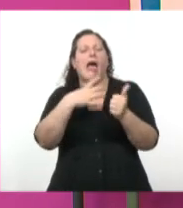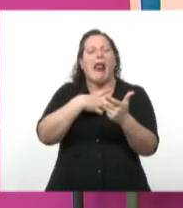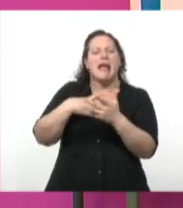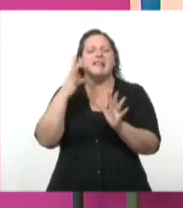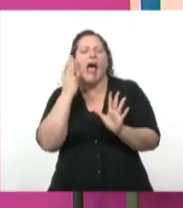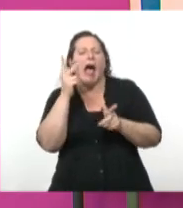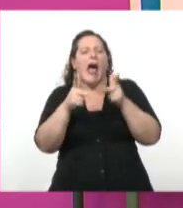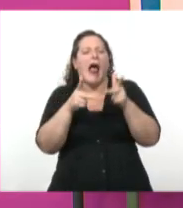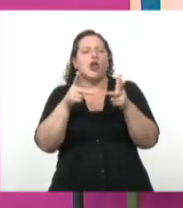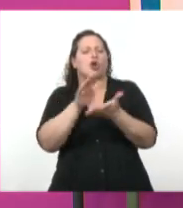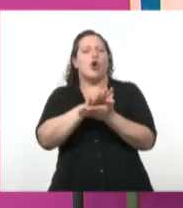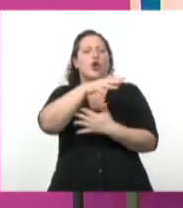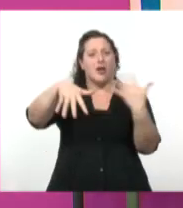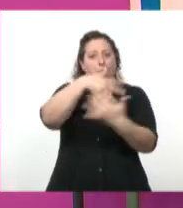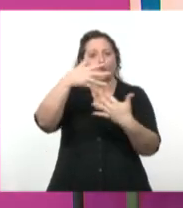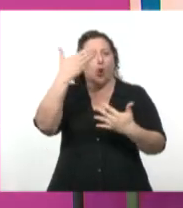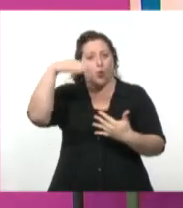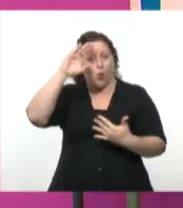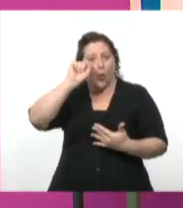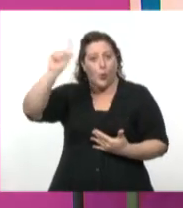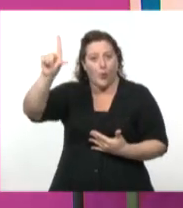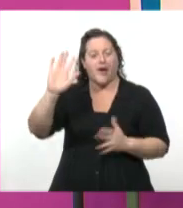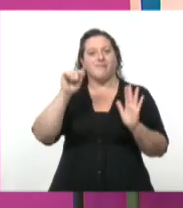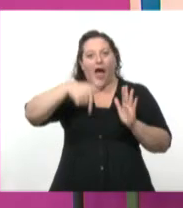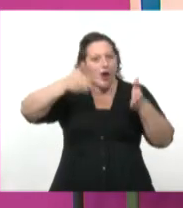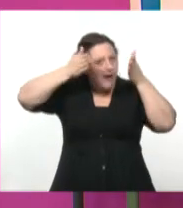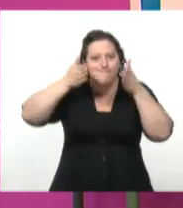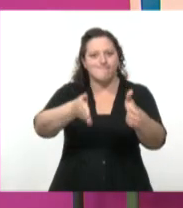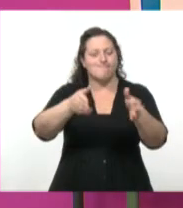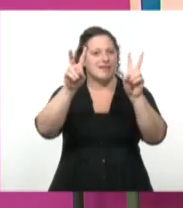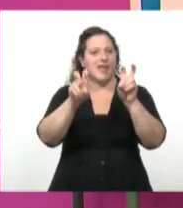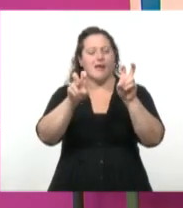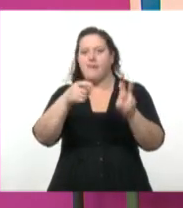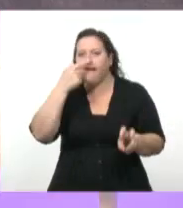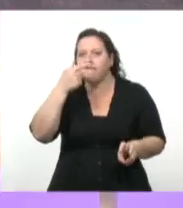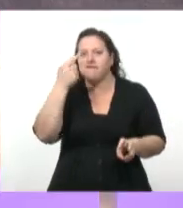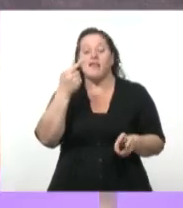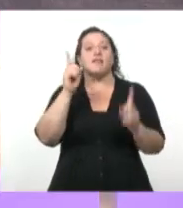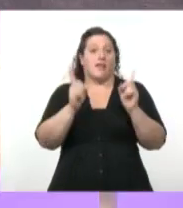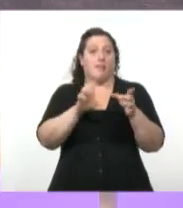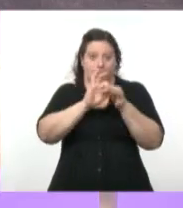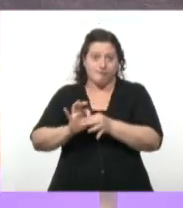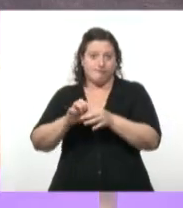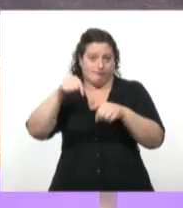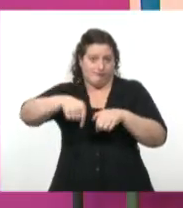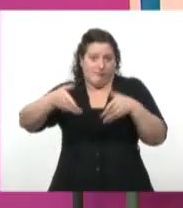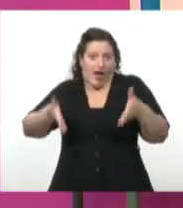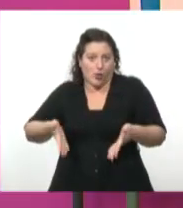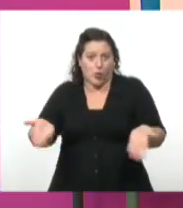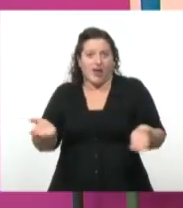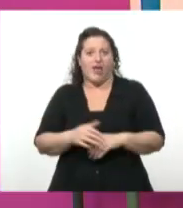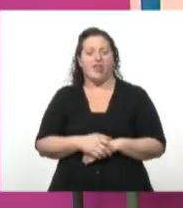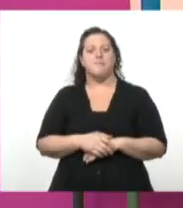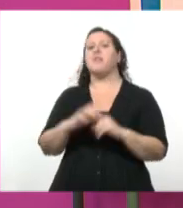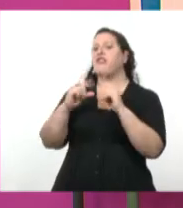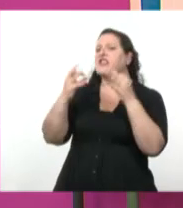lleno en este tema que es súper apasionante y, bueno, de mucha actualidad también, ¿no? Primero de enero de 1959. Primero enero de